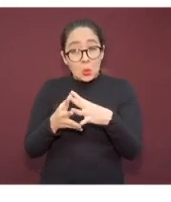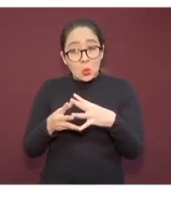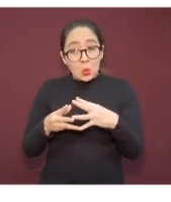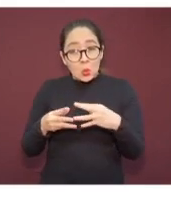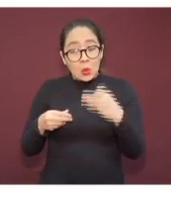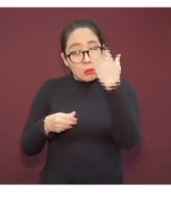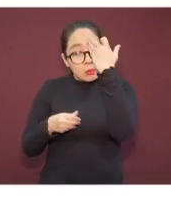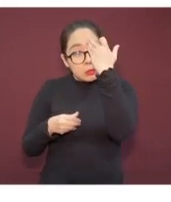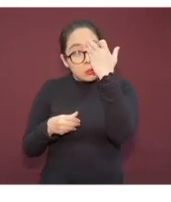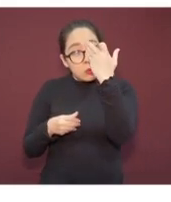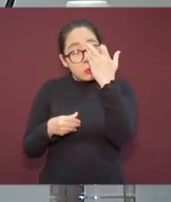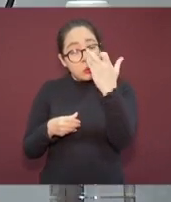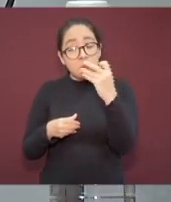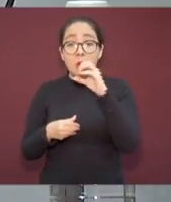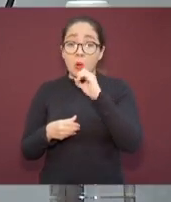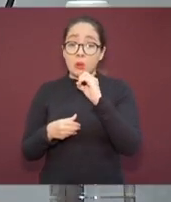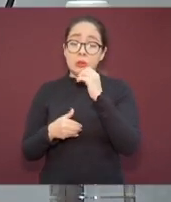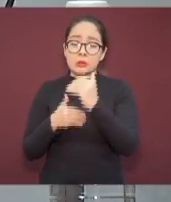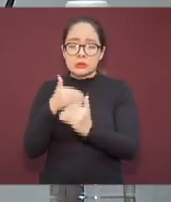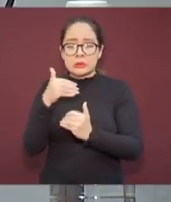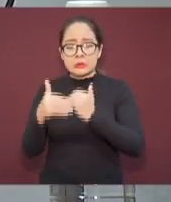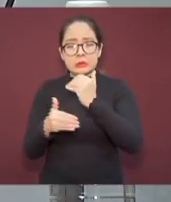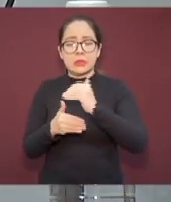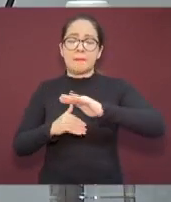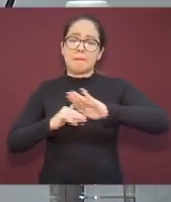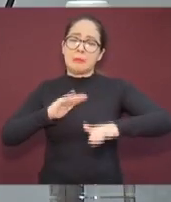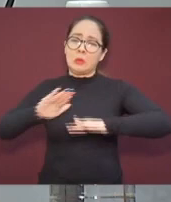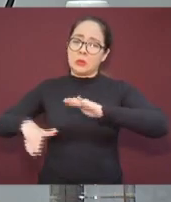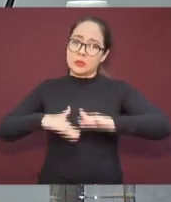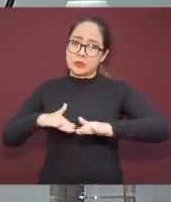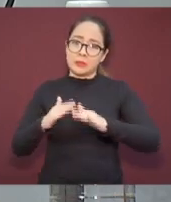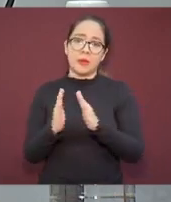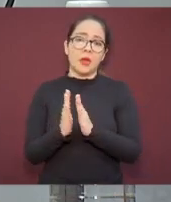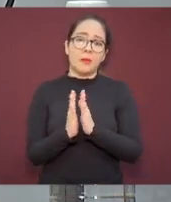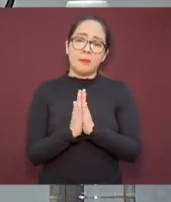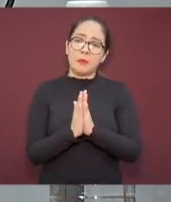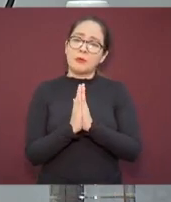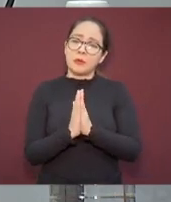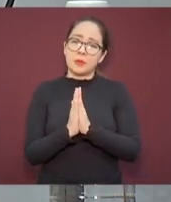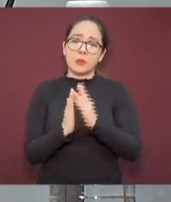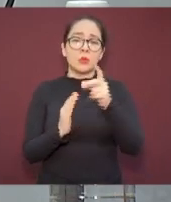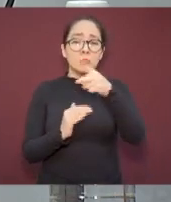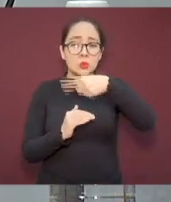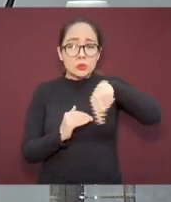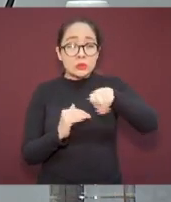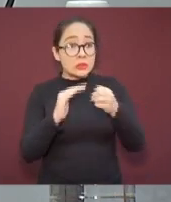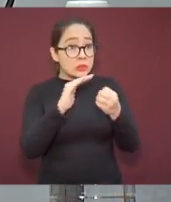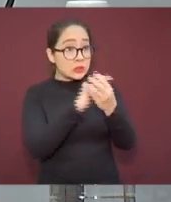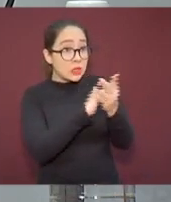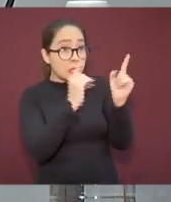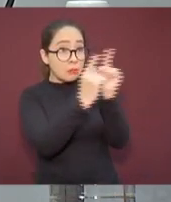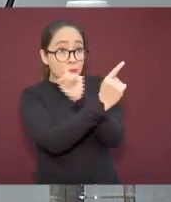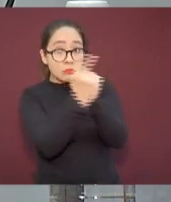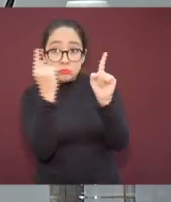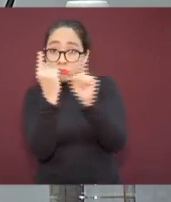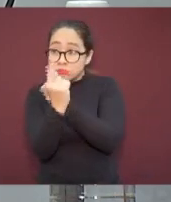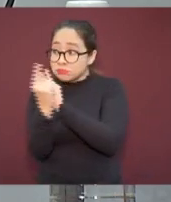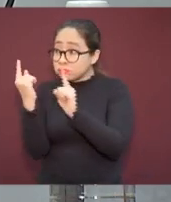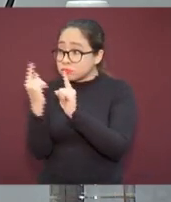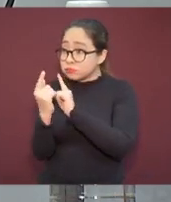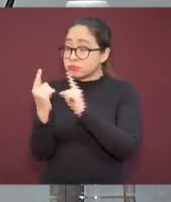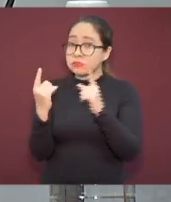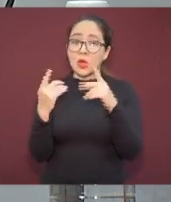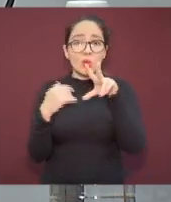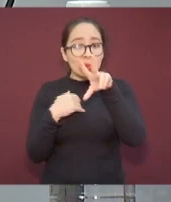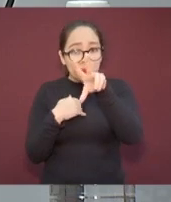desenlace fatal. Por ello, lo mejor es no exponerse al contagio, ya que podrías a tus